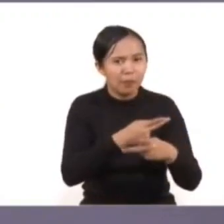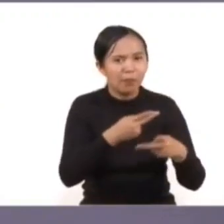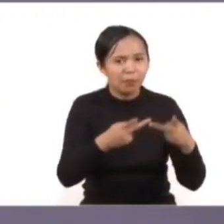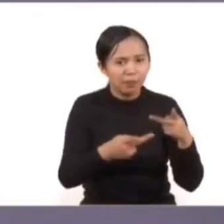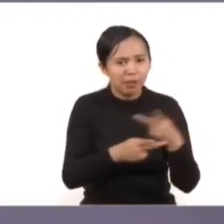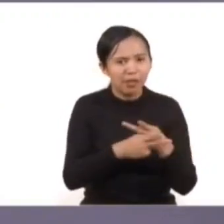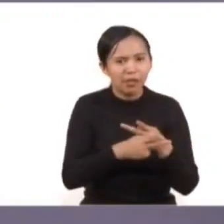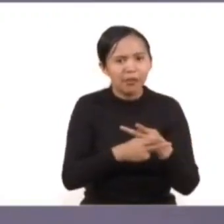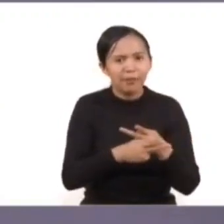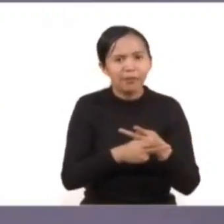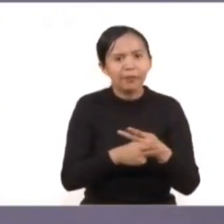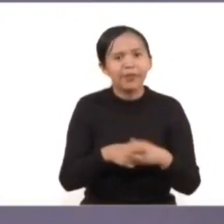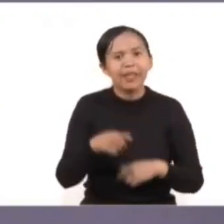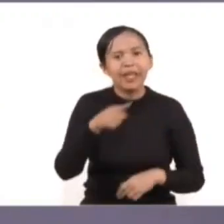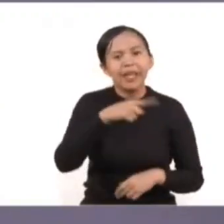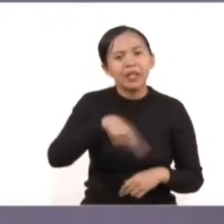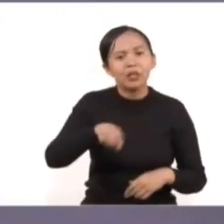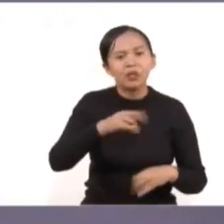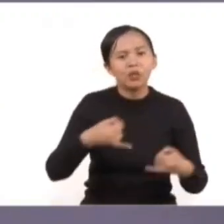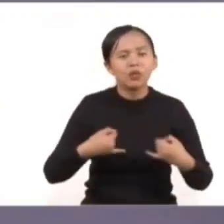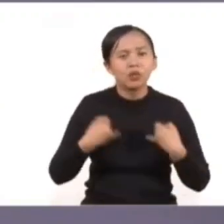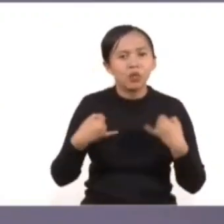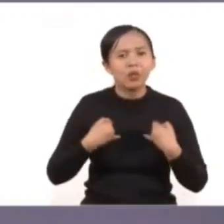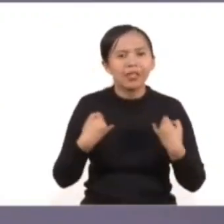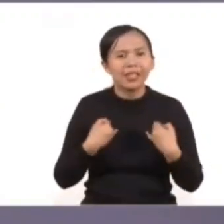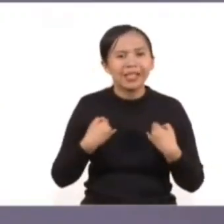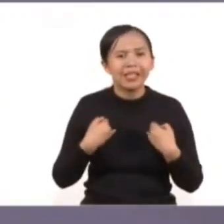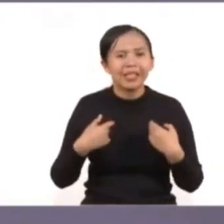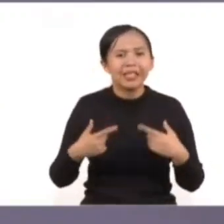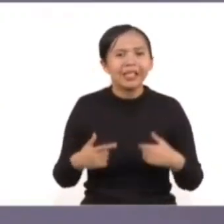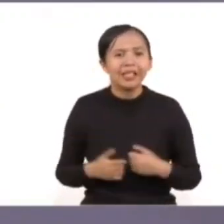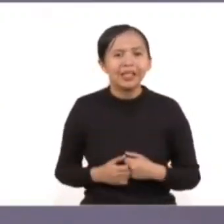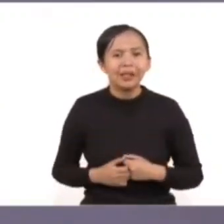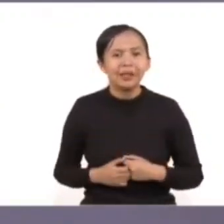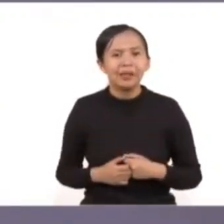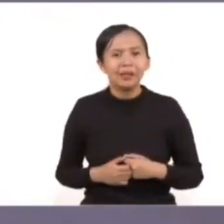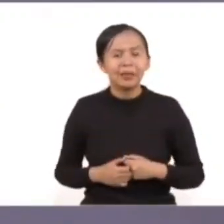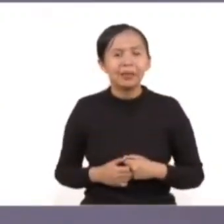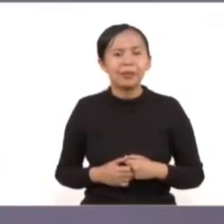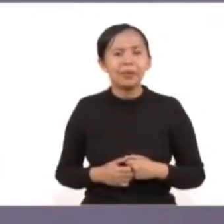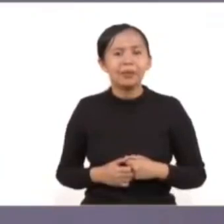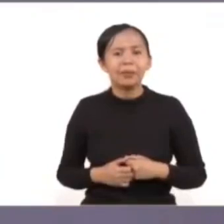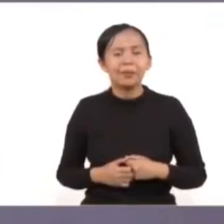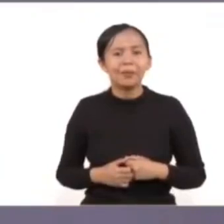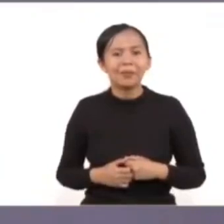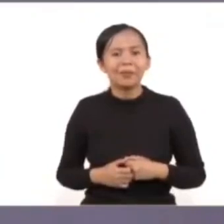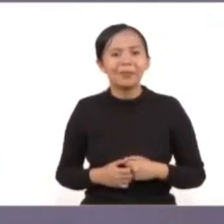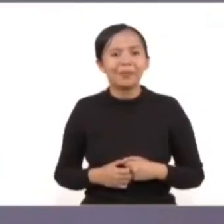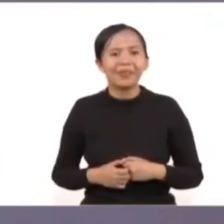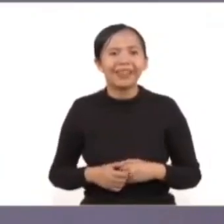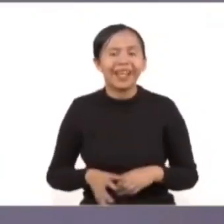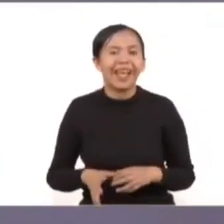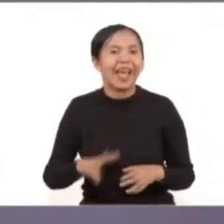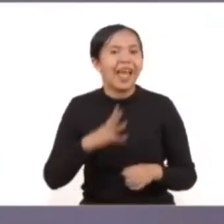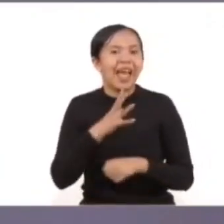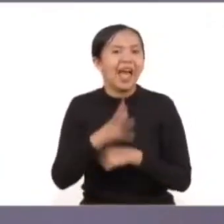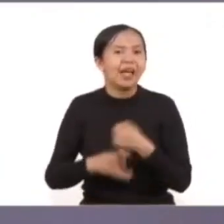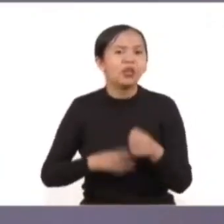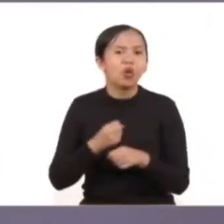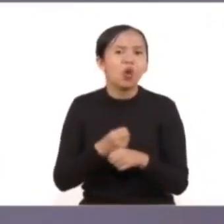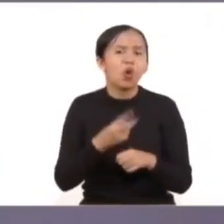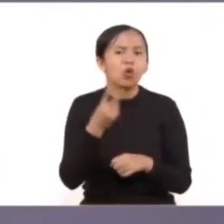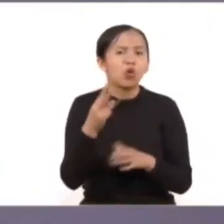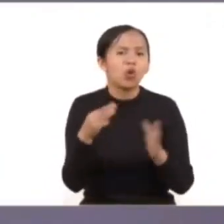Estos jóvenes pertenecen a la generación que nació después del 2000, la